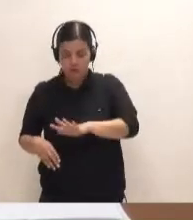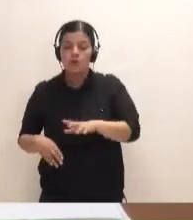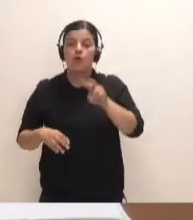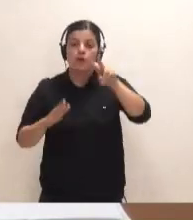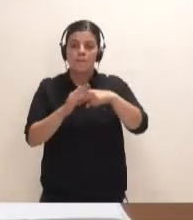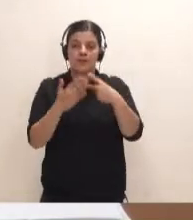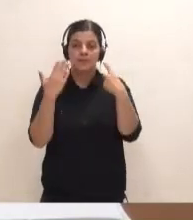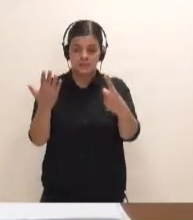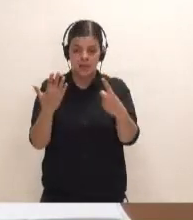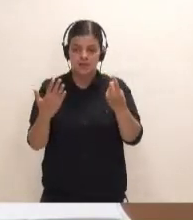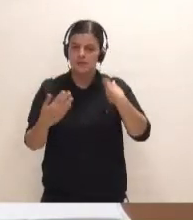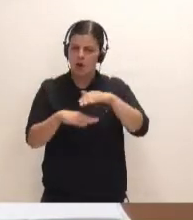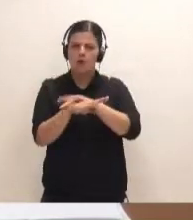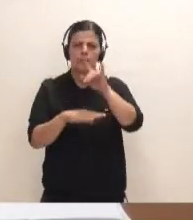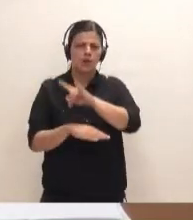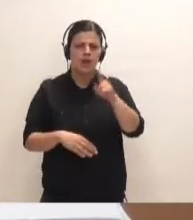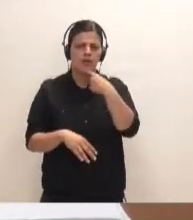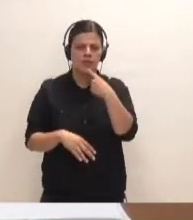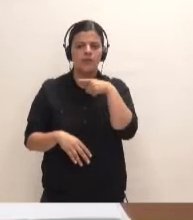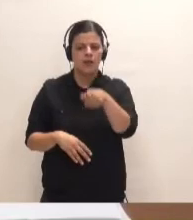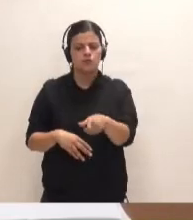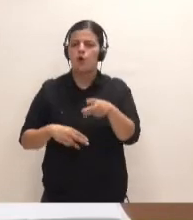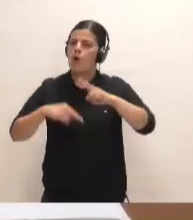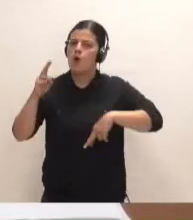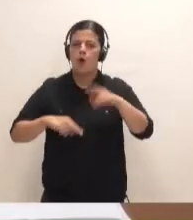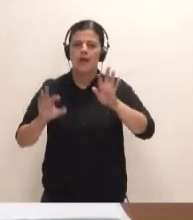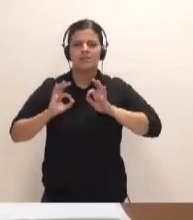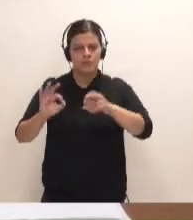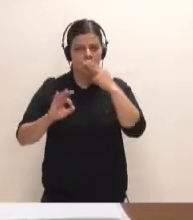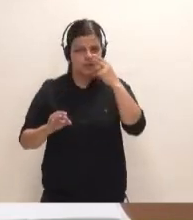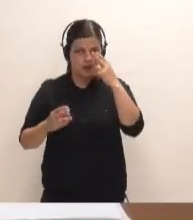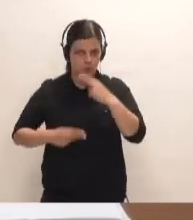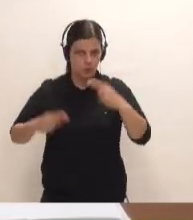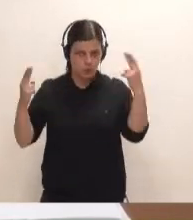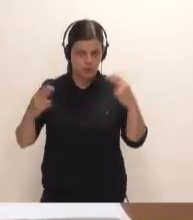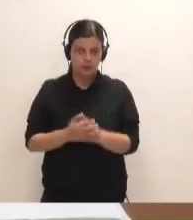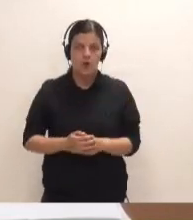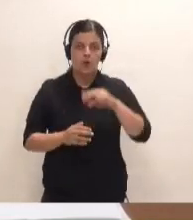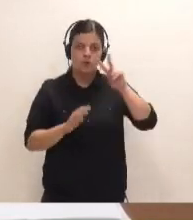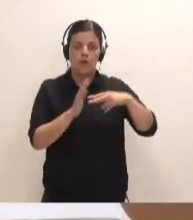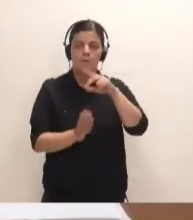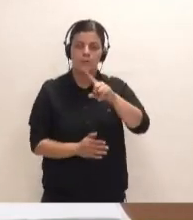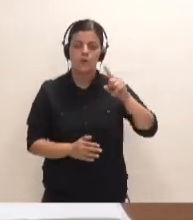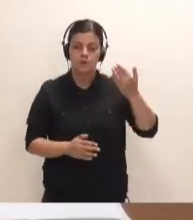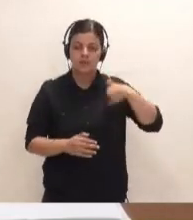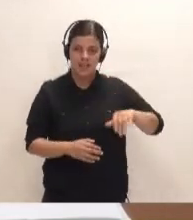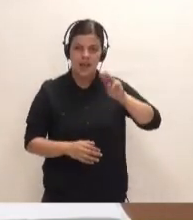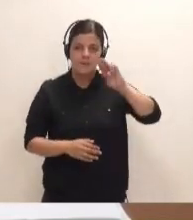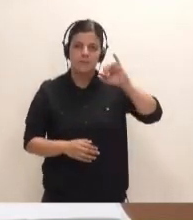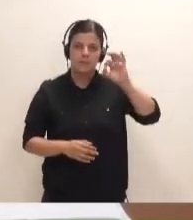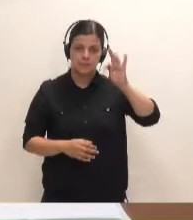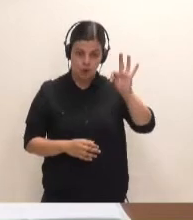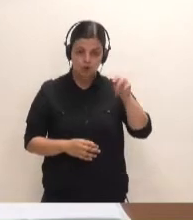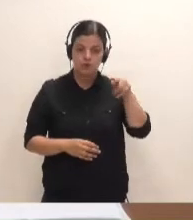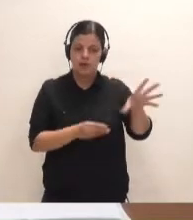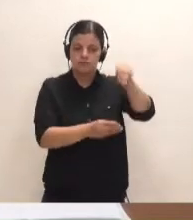Canarias lo determinaba como obra excepcional de interés público. El 2011 ya el PIOT incluía